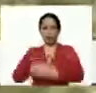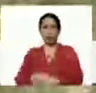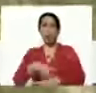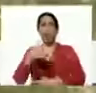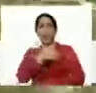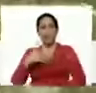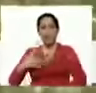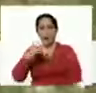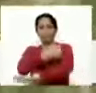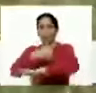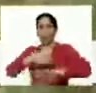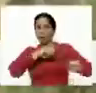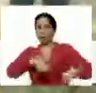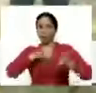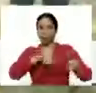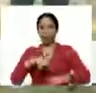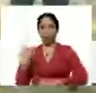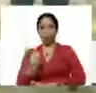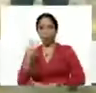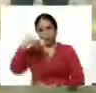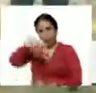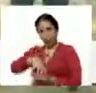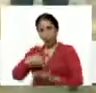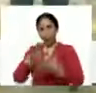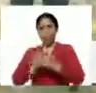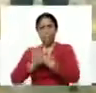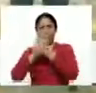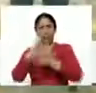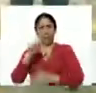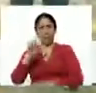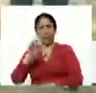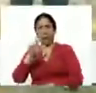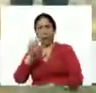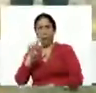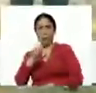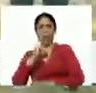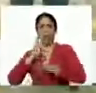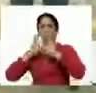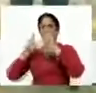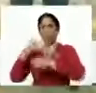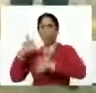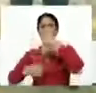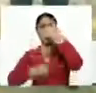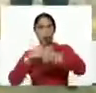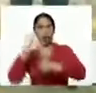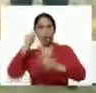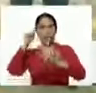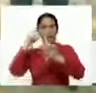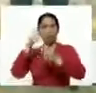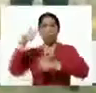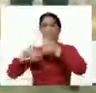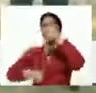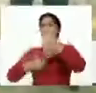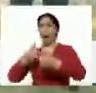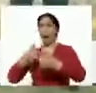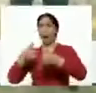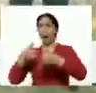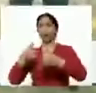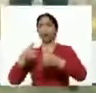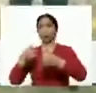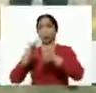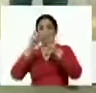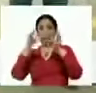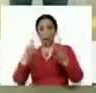autoridad única de agricultura en el estado. El compañero Carlos Linares es que comente cuáles son las metas y cuáles son los métodos que vamos a